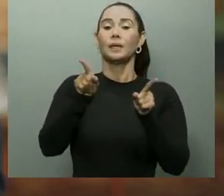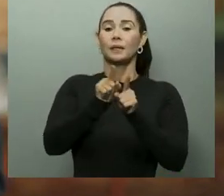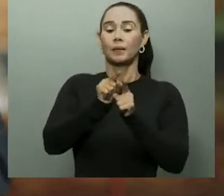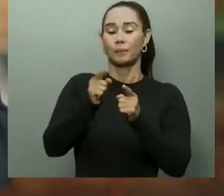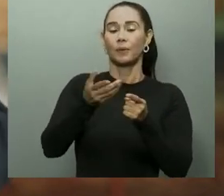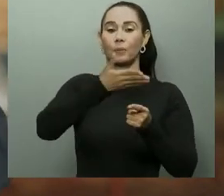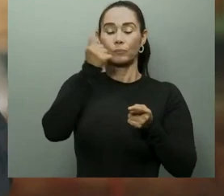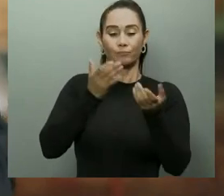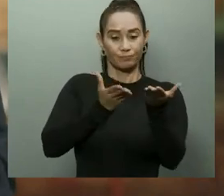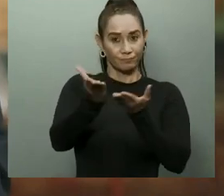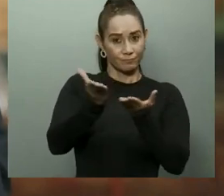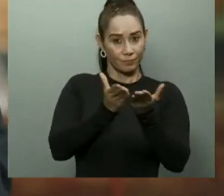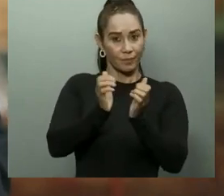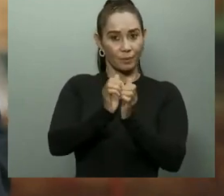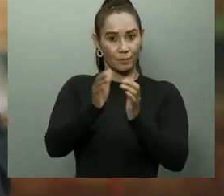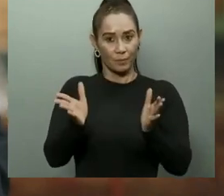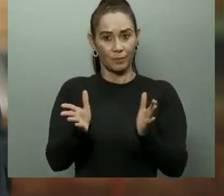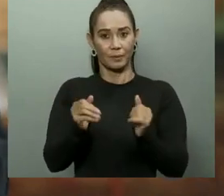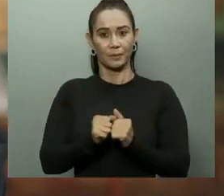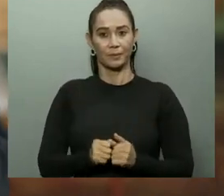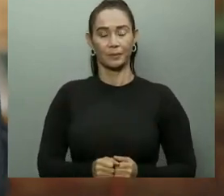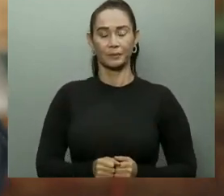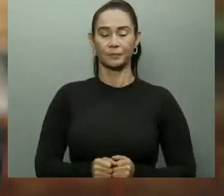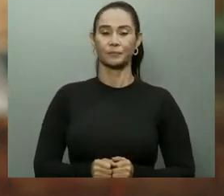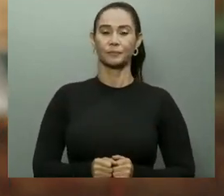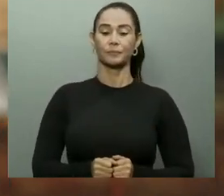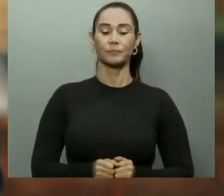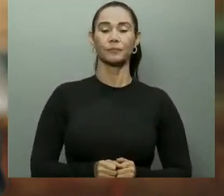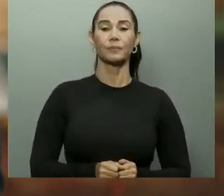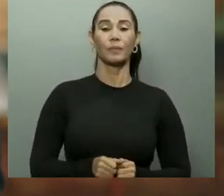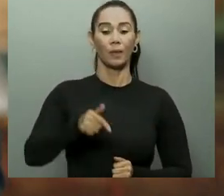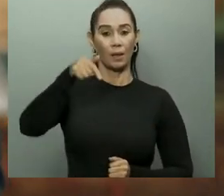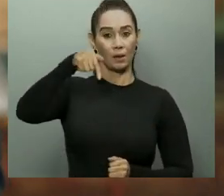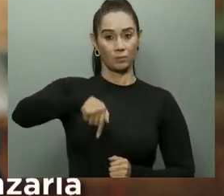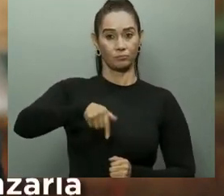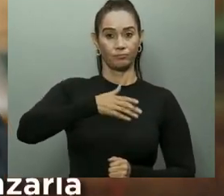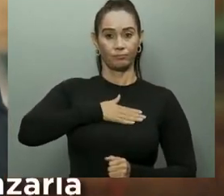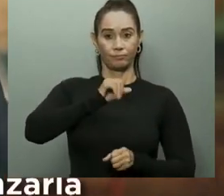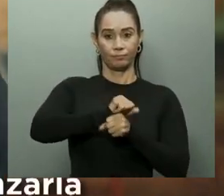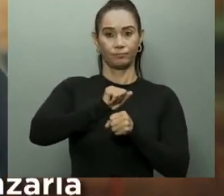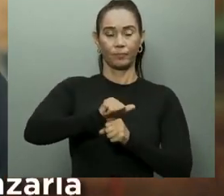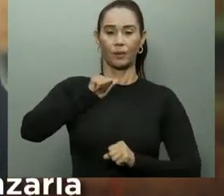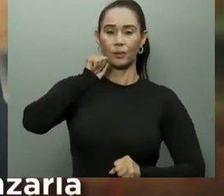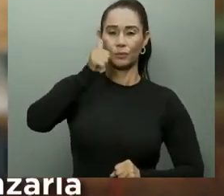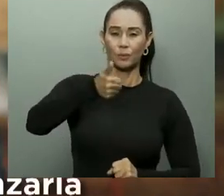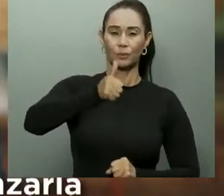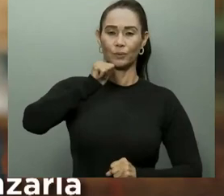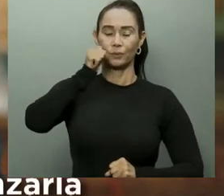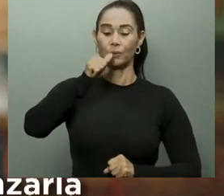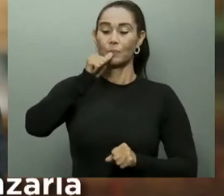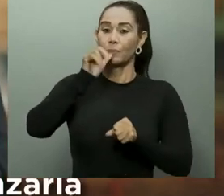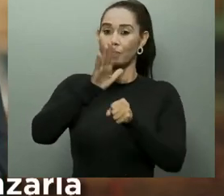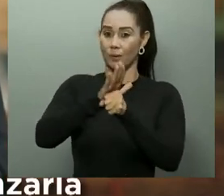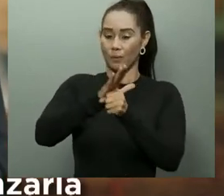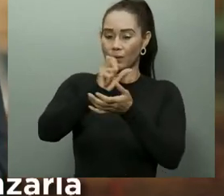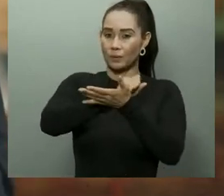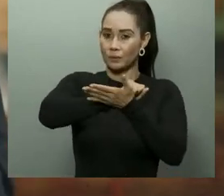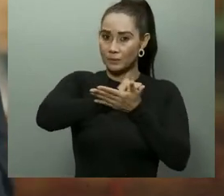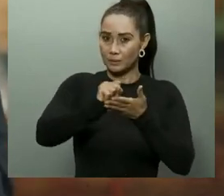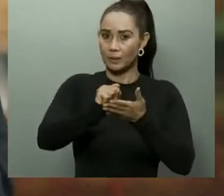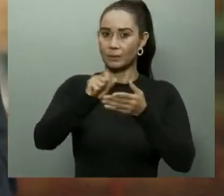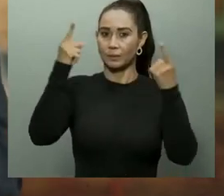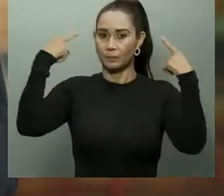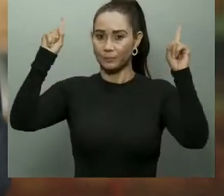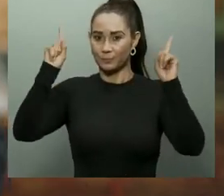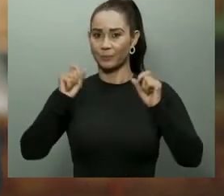Ahí está la meta. Y aquí mi trabajo de cada día y mi compromiso sagrado para alcanzarla.